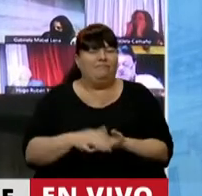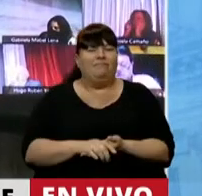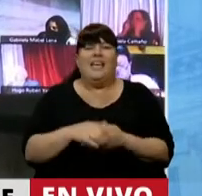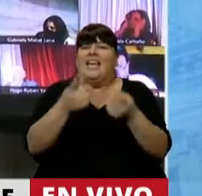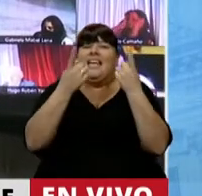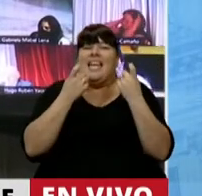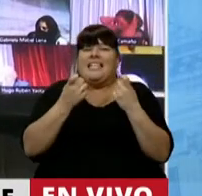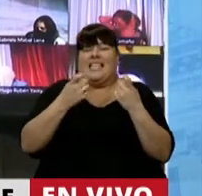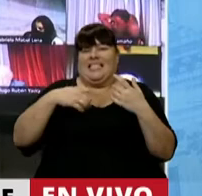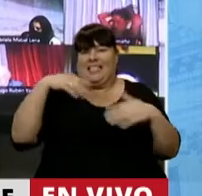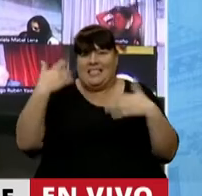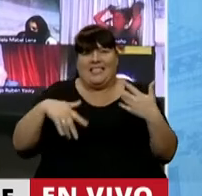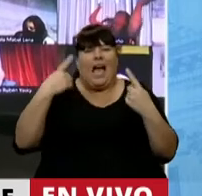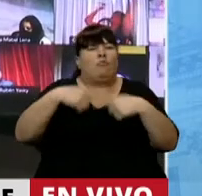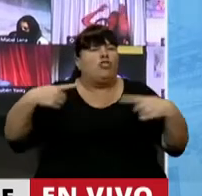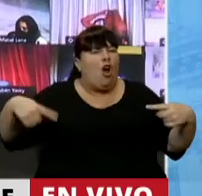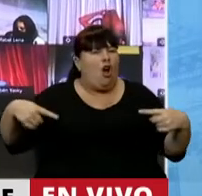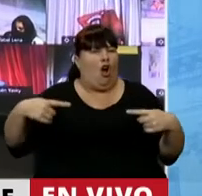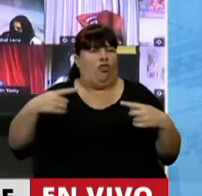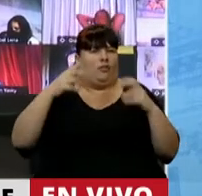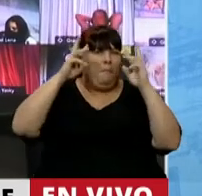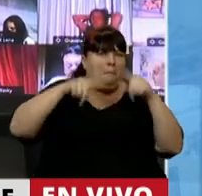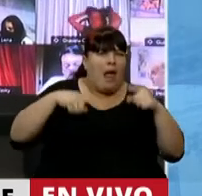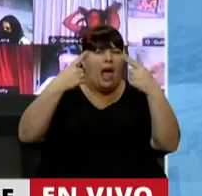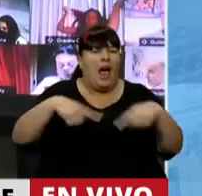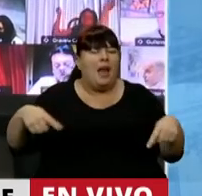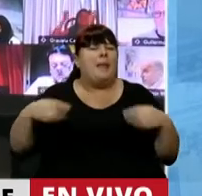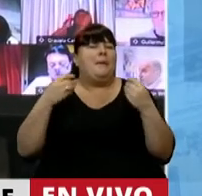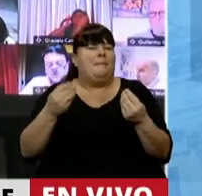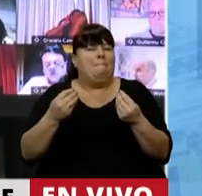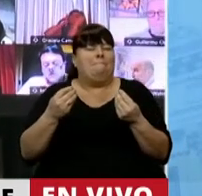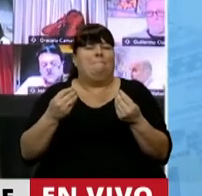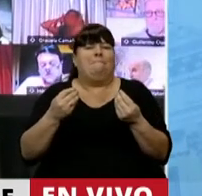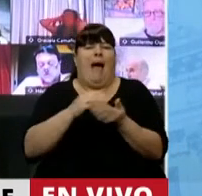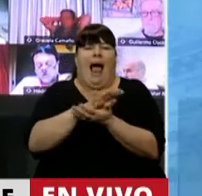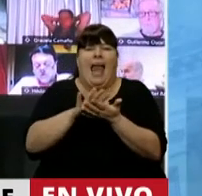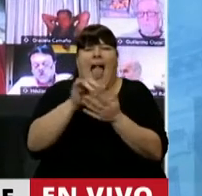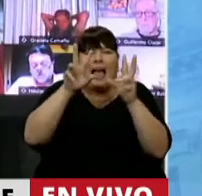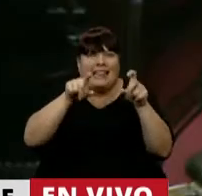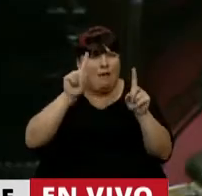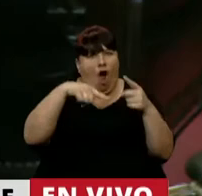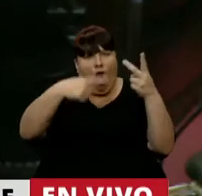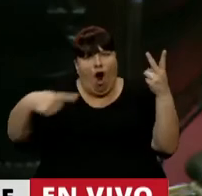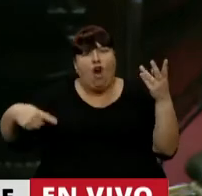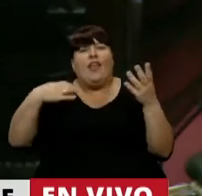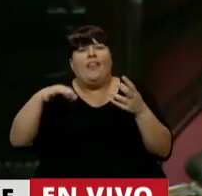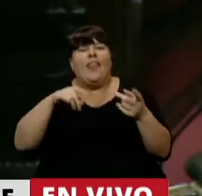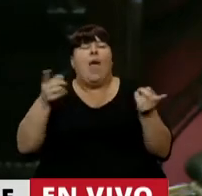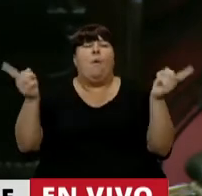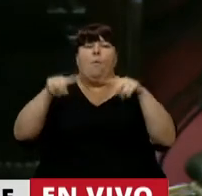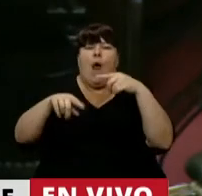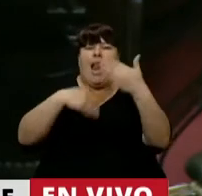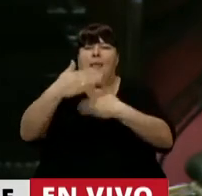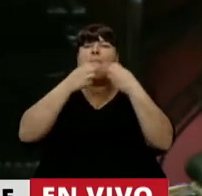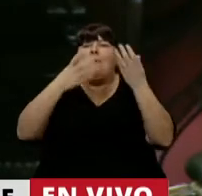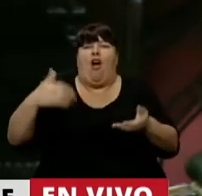vamos a necesitar de un montón de instrumentos para tratar, mucho más que este, para tratar de reconstruir